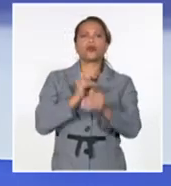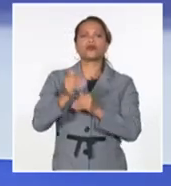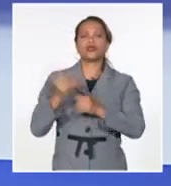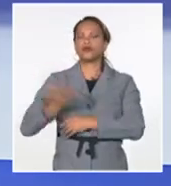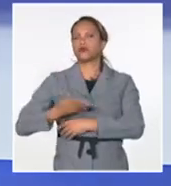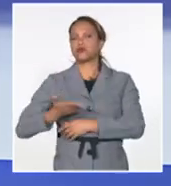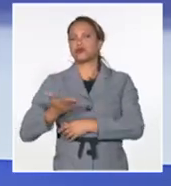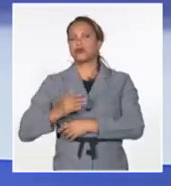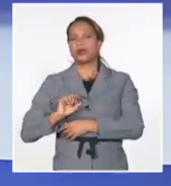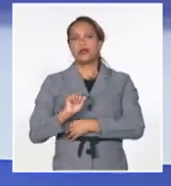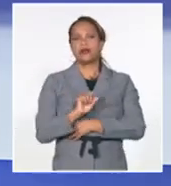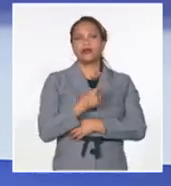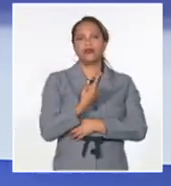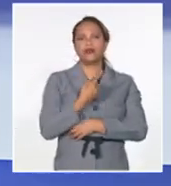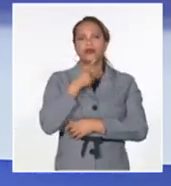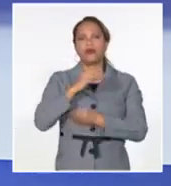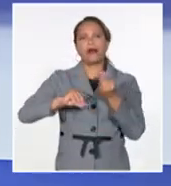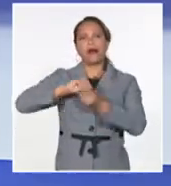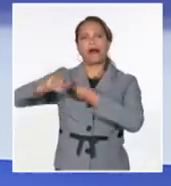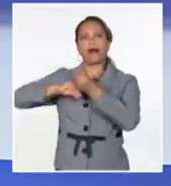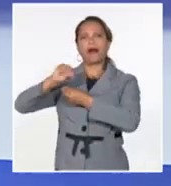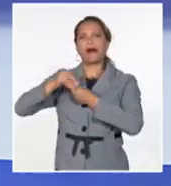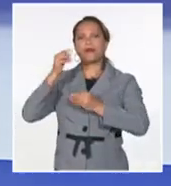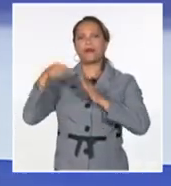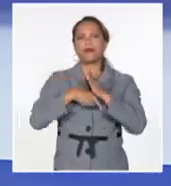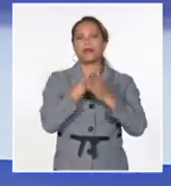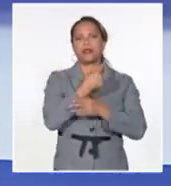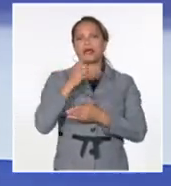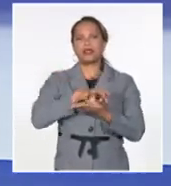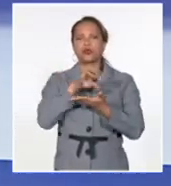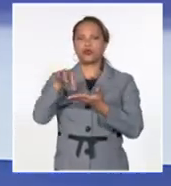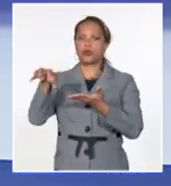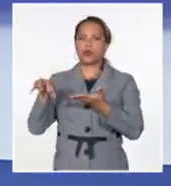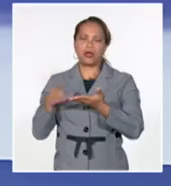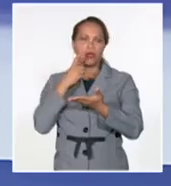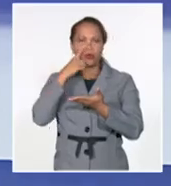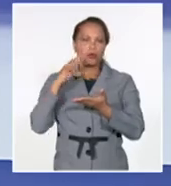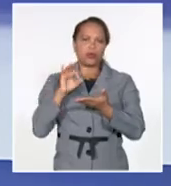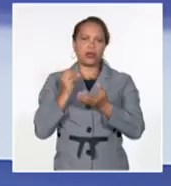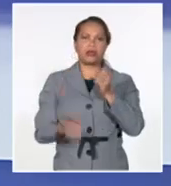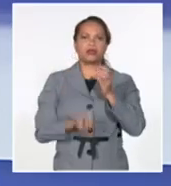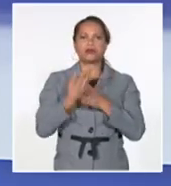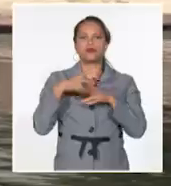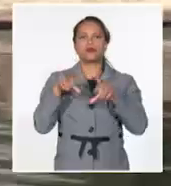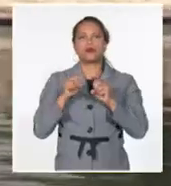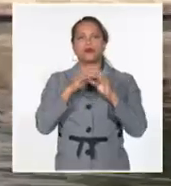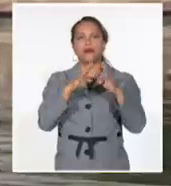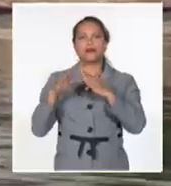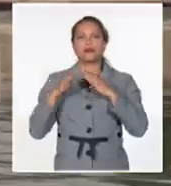no sólo de las transformaciones profundas de cada ciudad, sino de creación de nuevas comunidades.